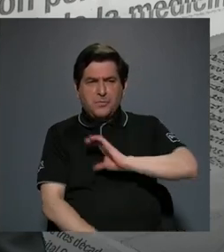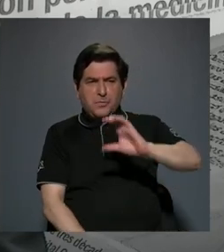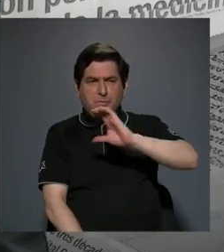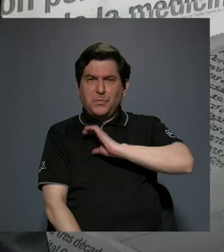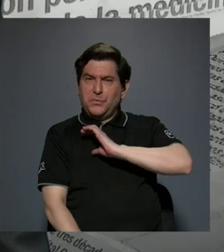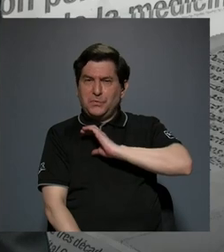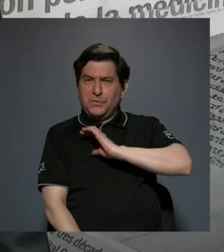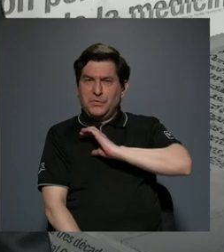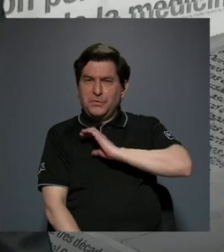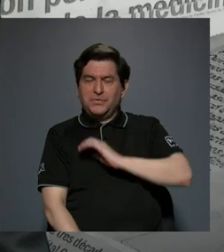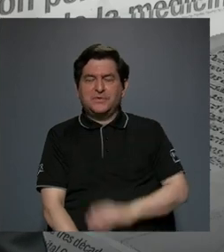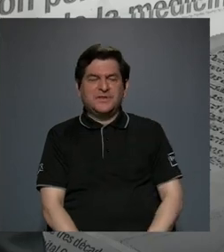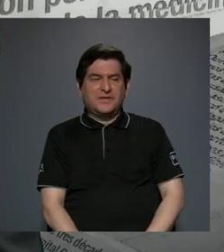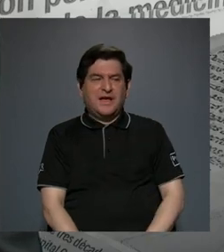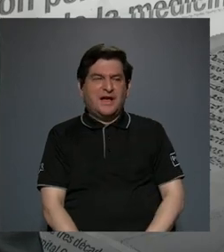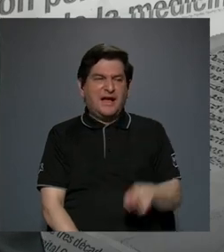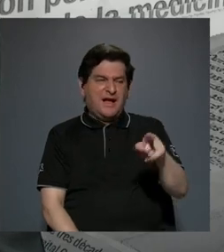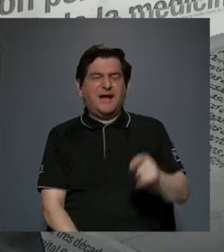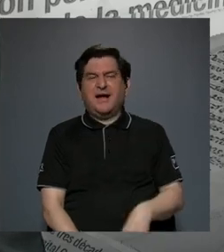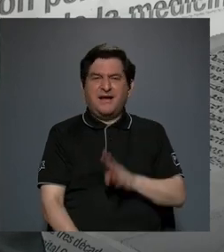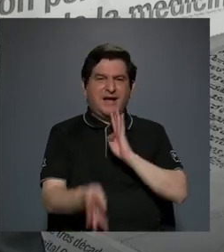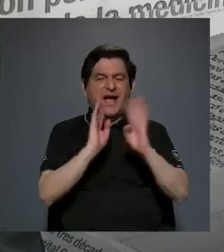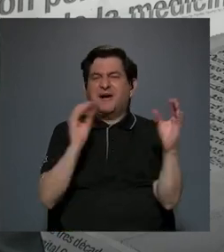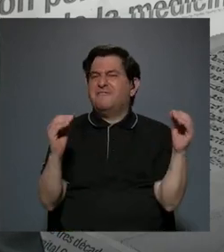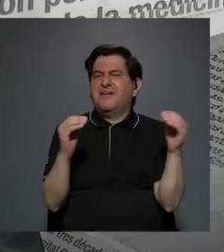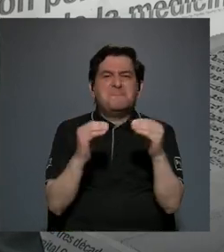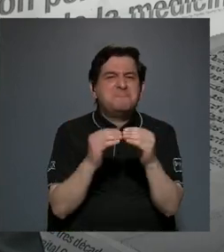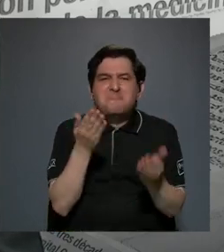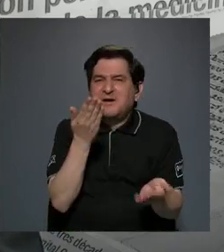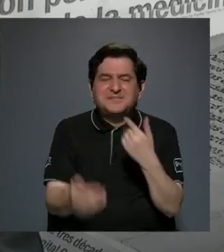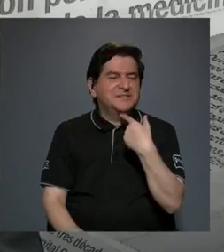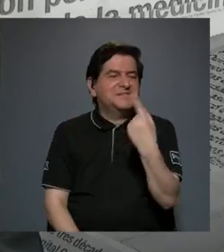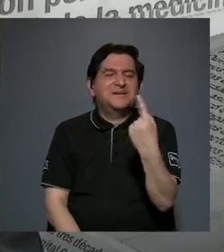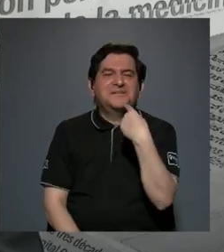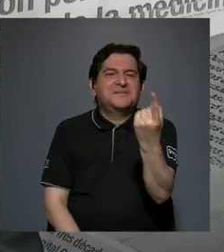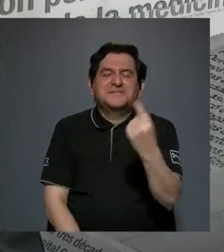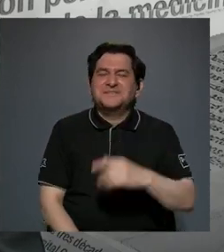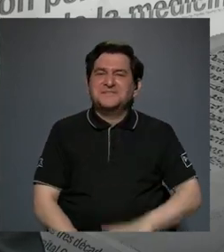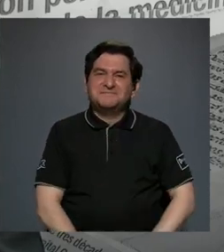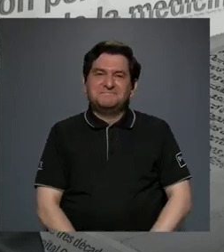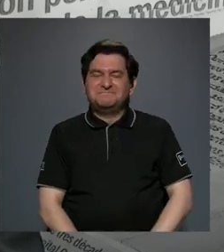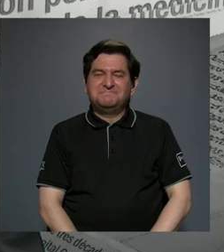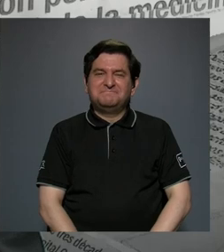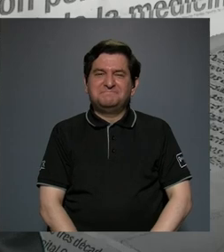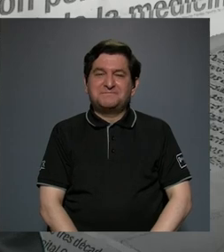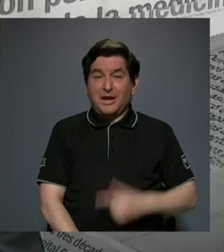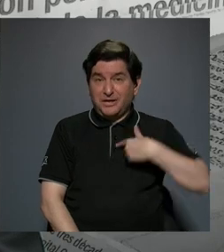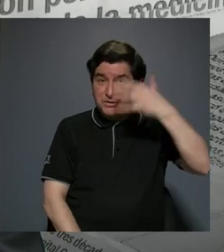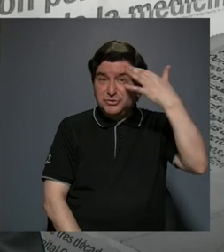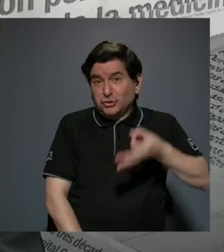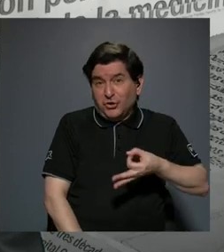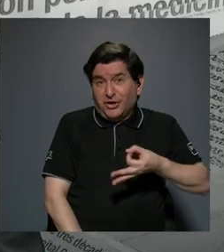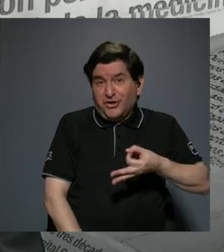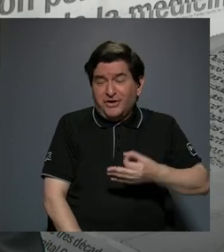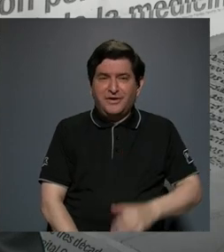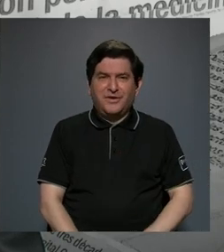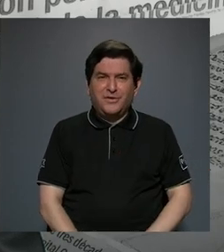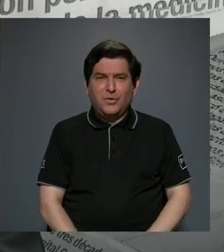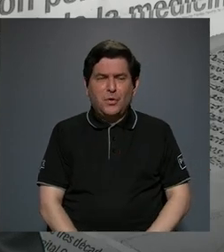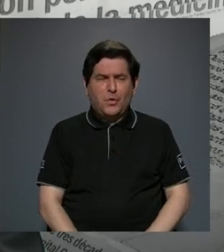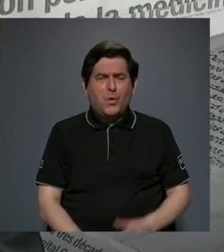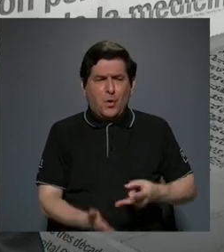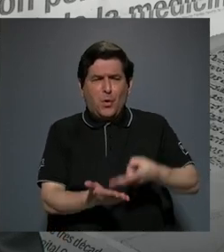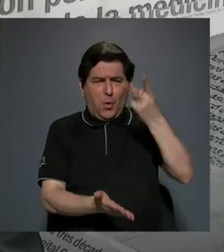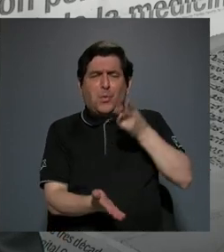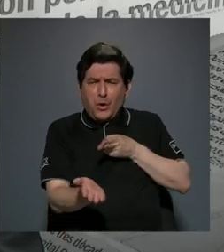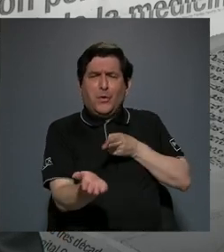predica más allá que lo que se diga creo que hay un aprecio muy